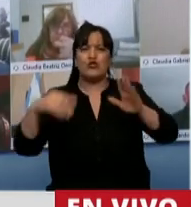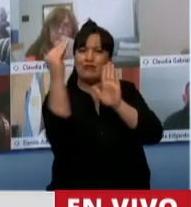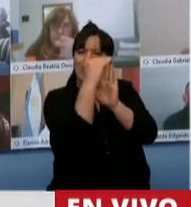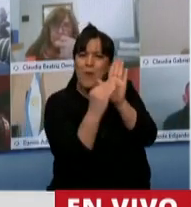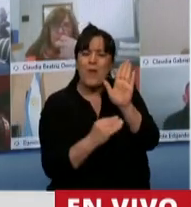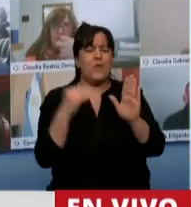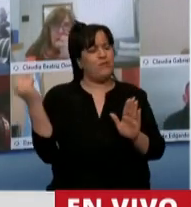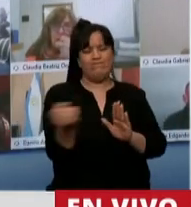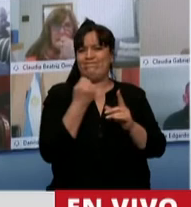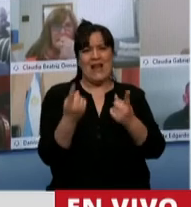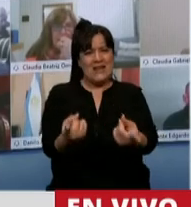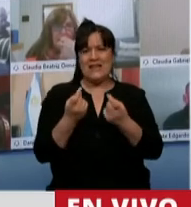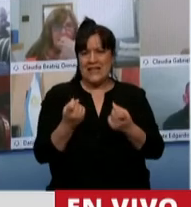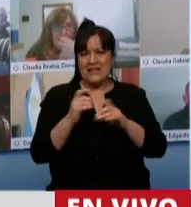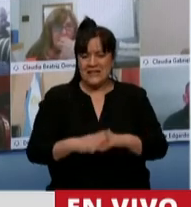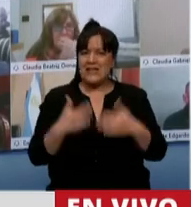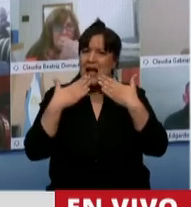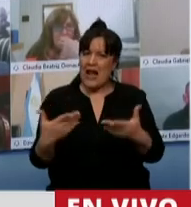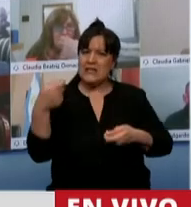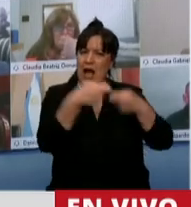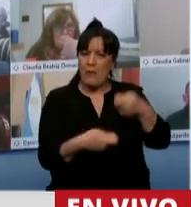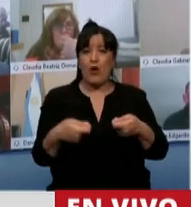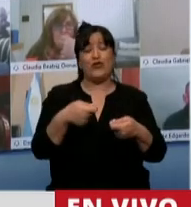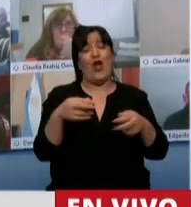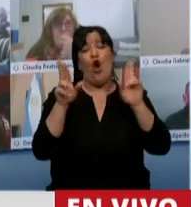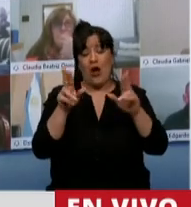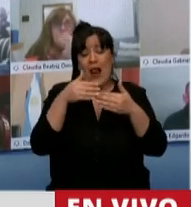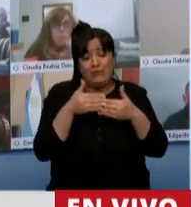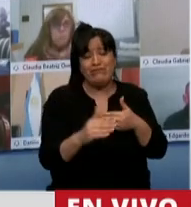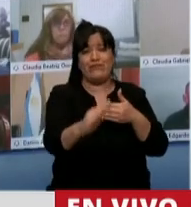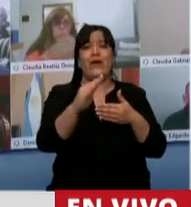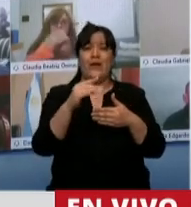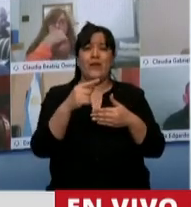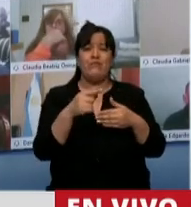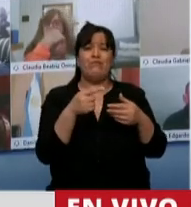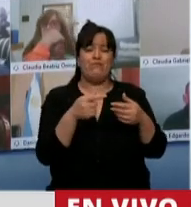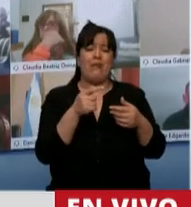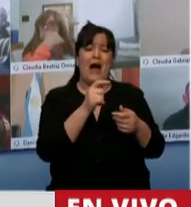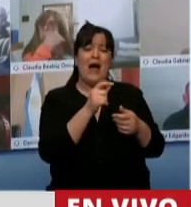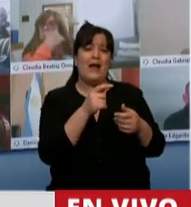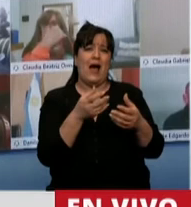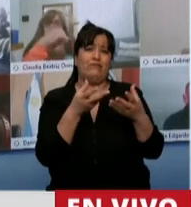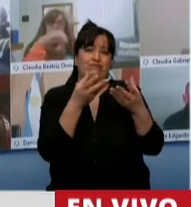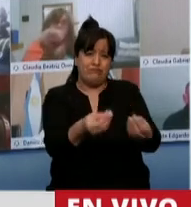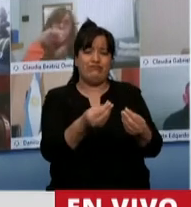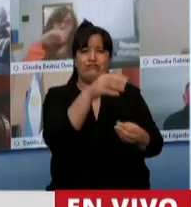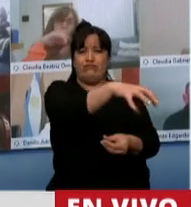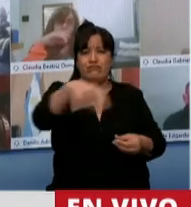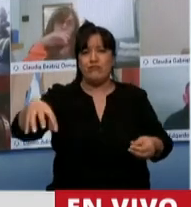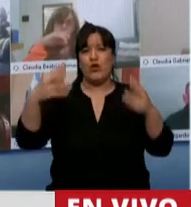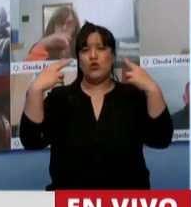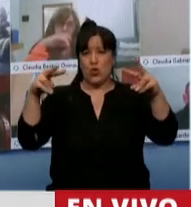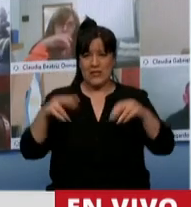muy útiles y son muy necesarias y ya deberían estar vigentes para los sectores afectados por esta crisis, los sectores